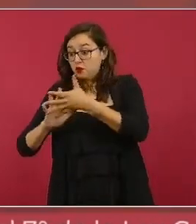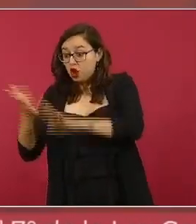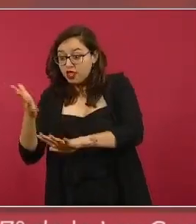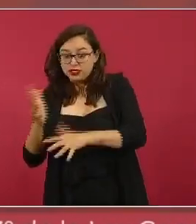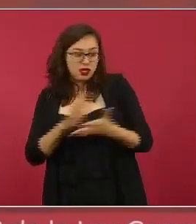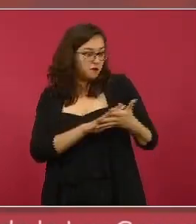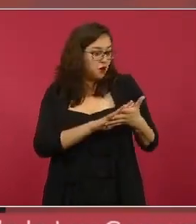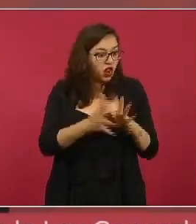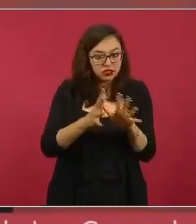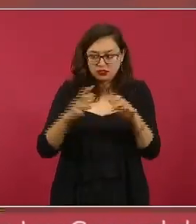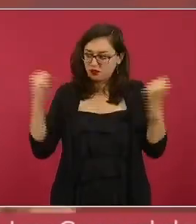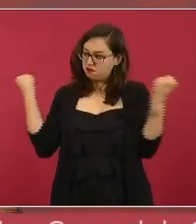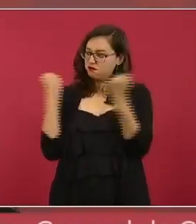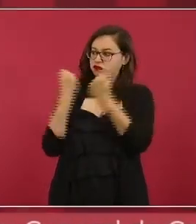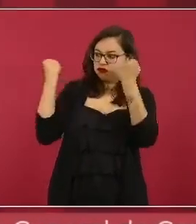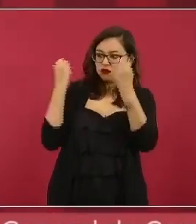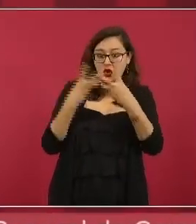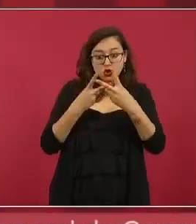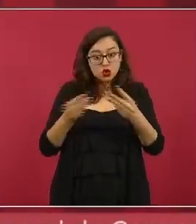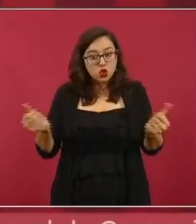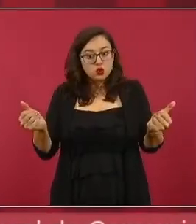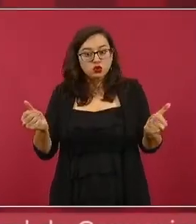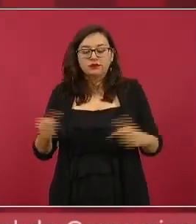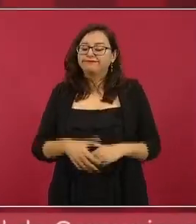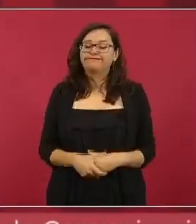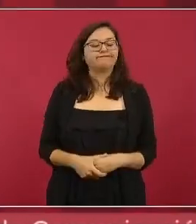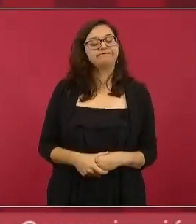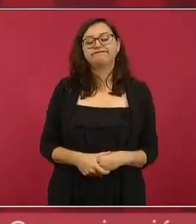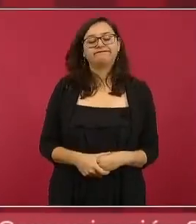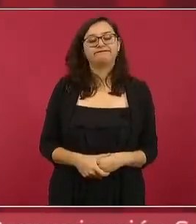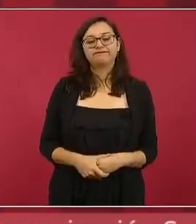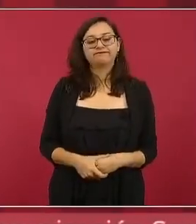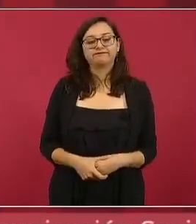eso es inhumano